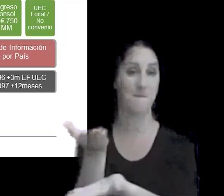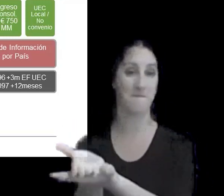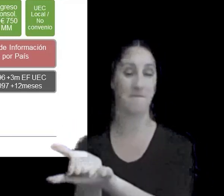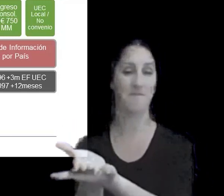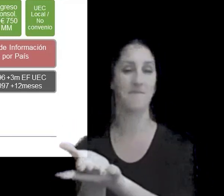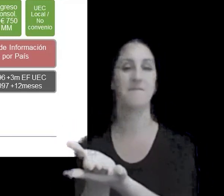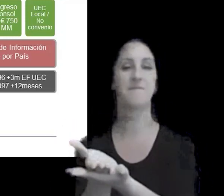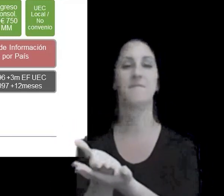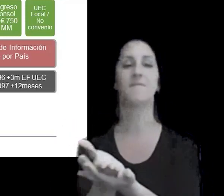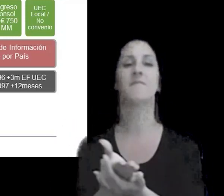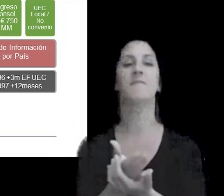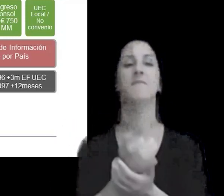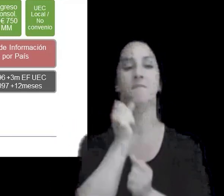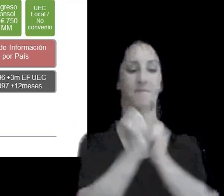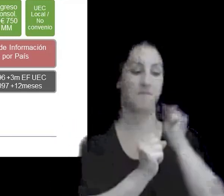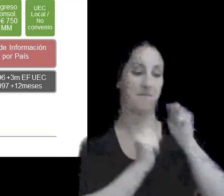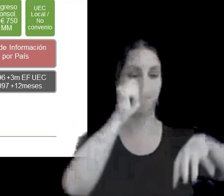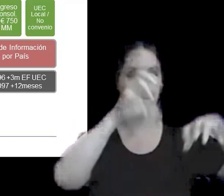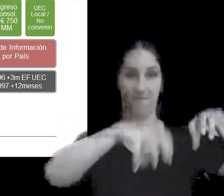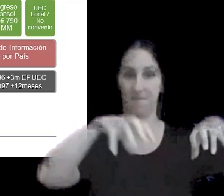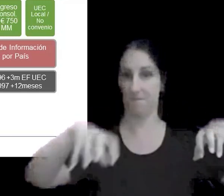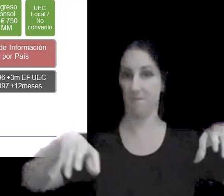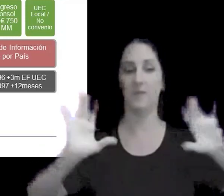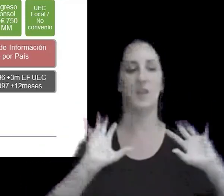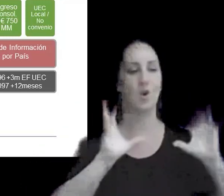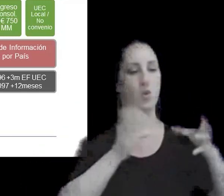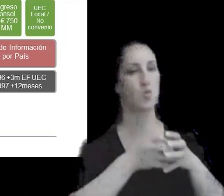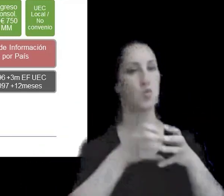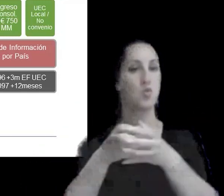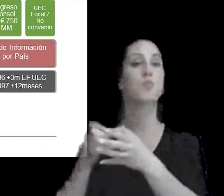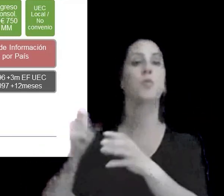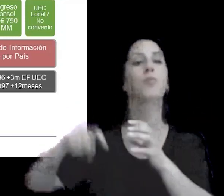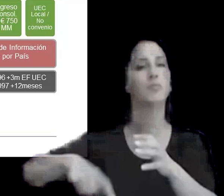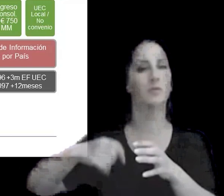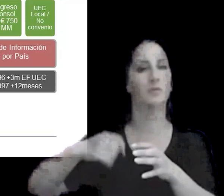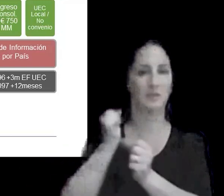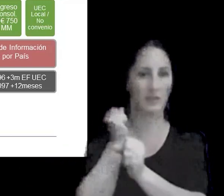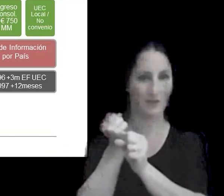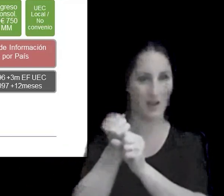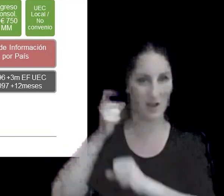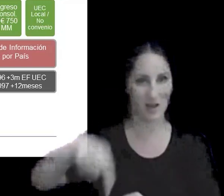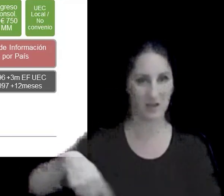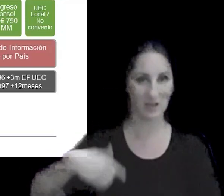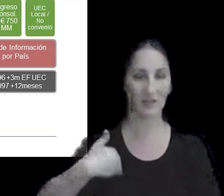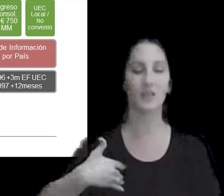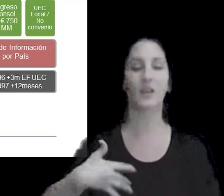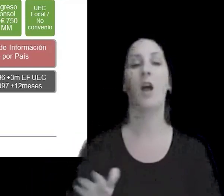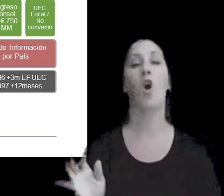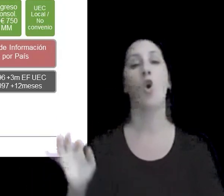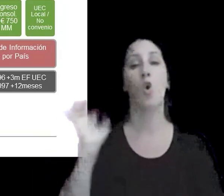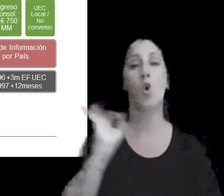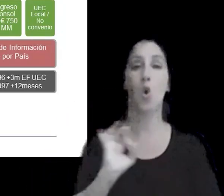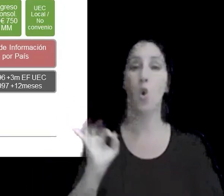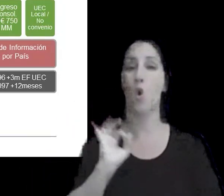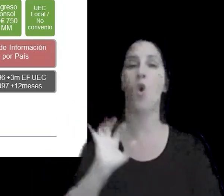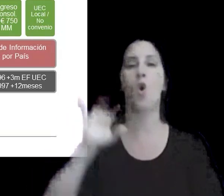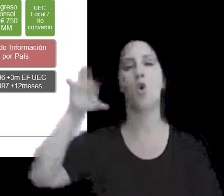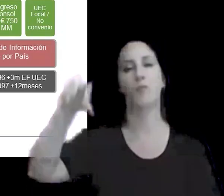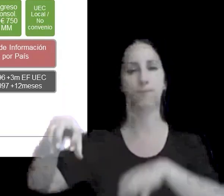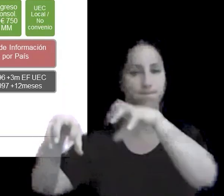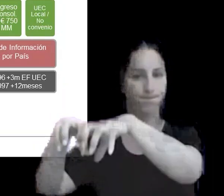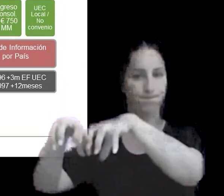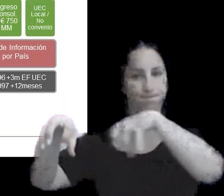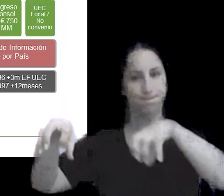últimas entidades controlantes de grupos con base en Argentina o entidades subrogadas